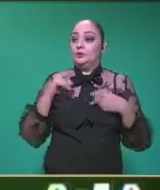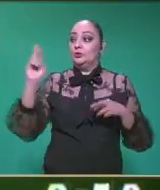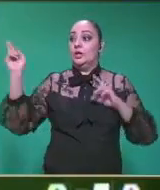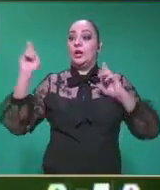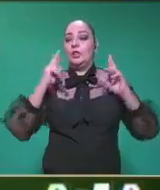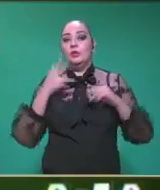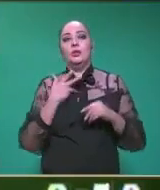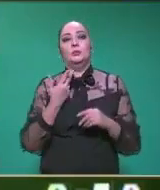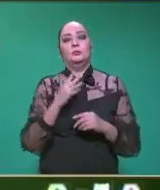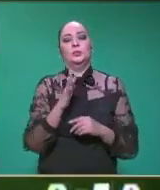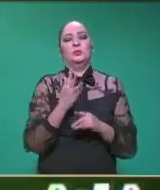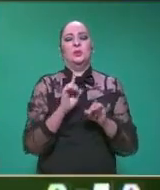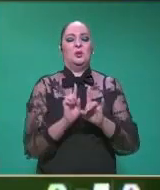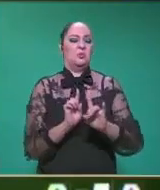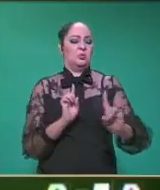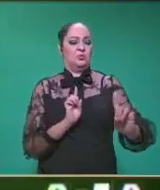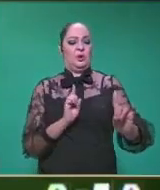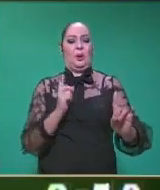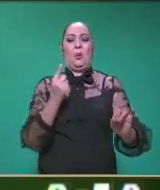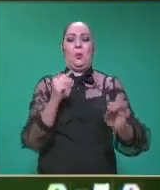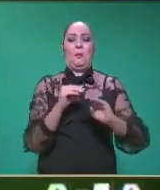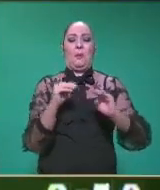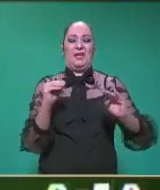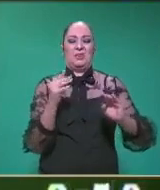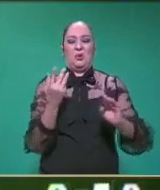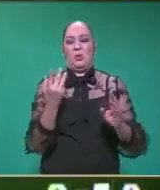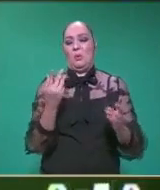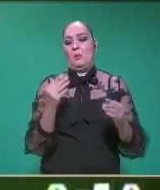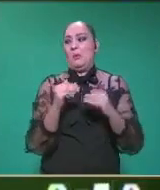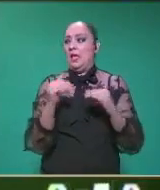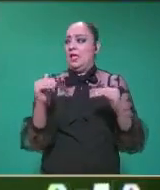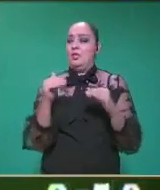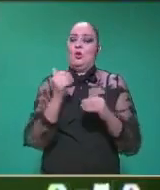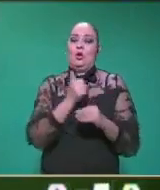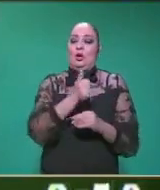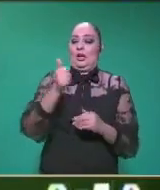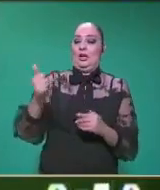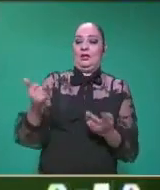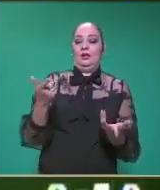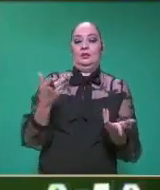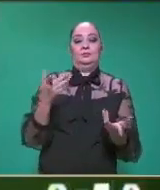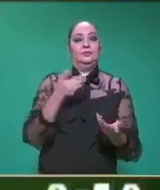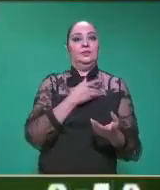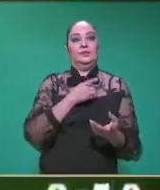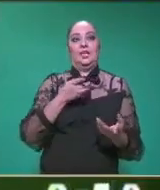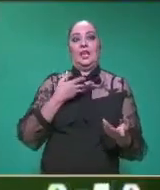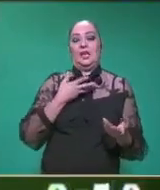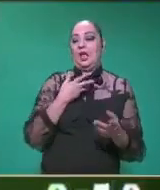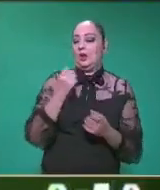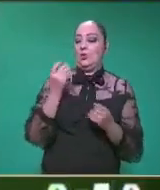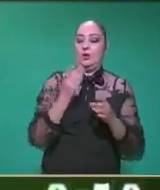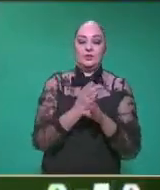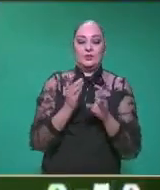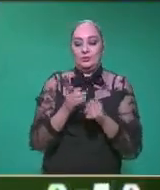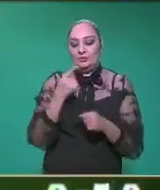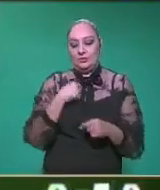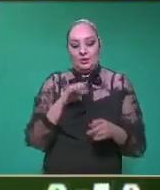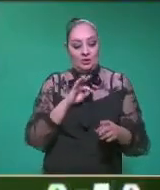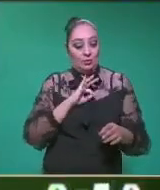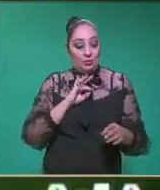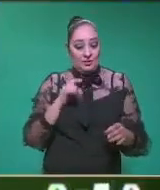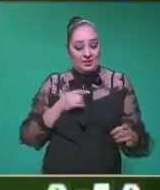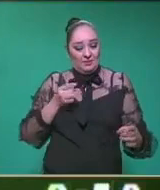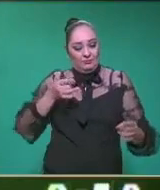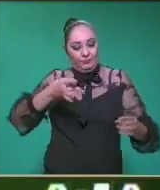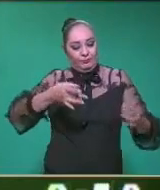una distancia de aproximadamente un metro y medio, casi dos, entre uno y otro y cada uno eligió ciertos objetos que son sujetos a